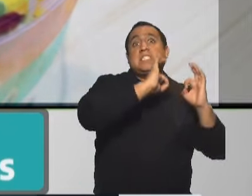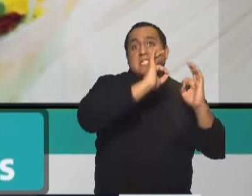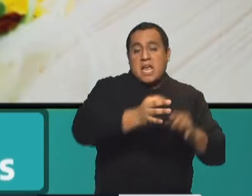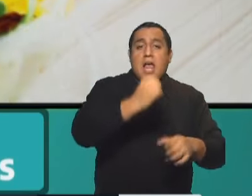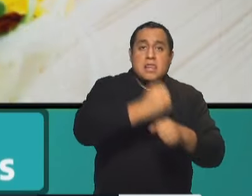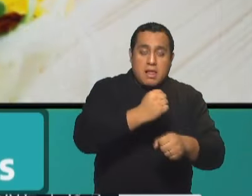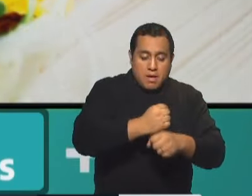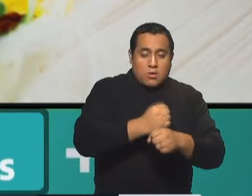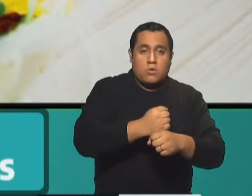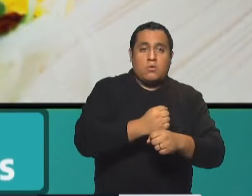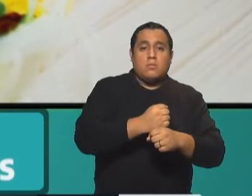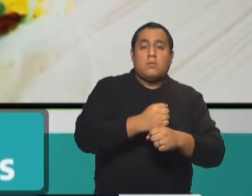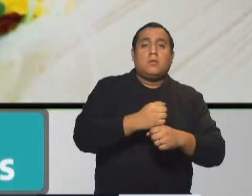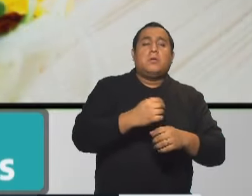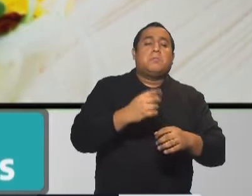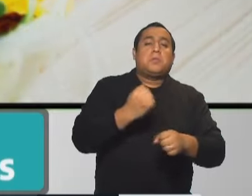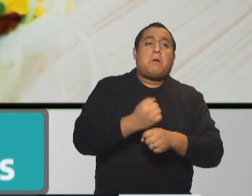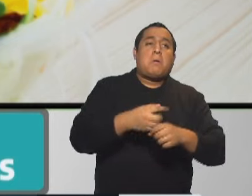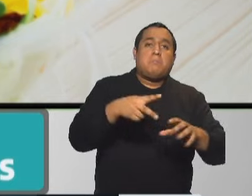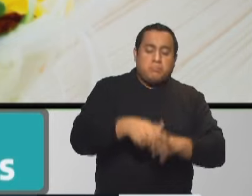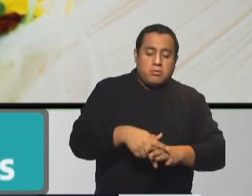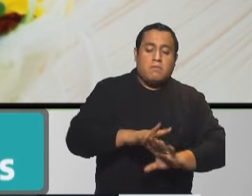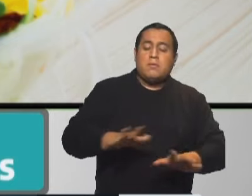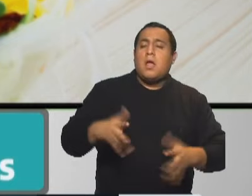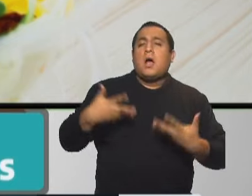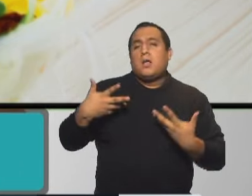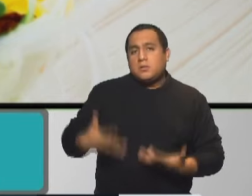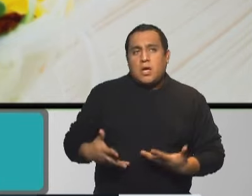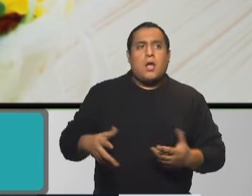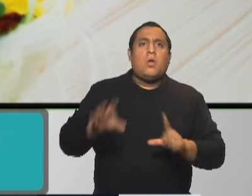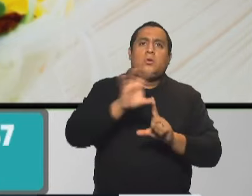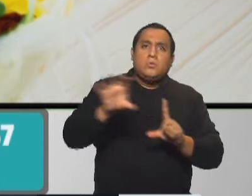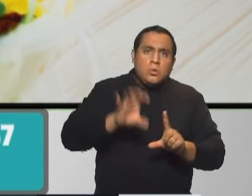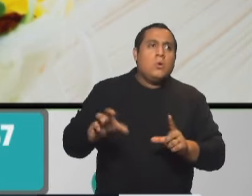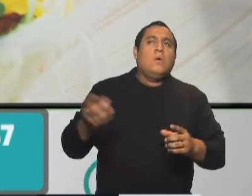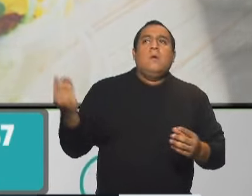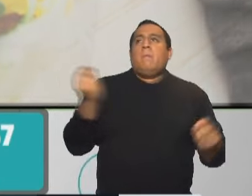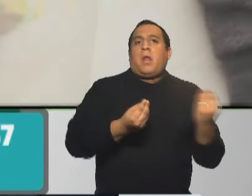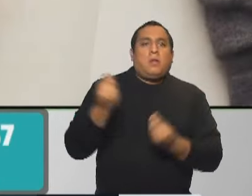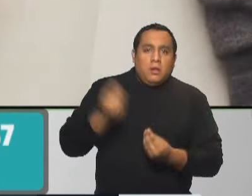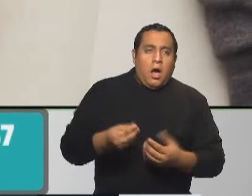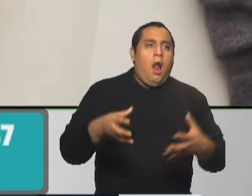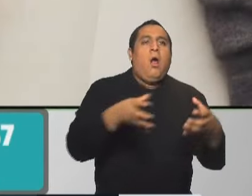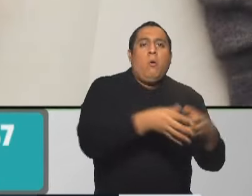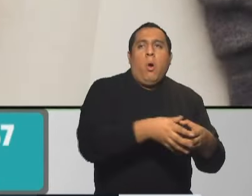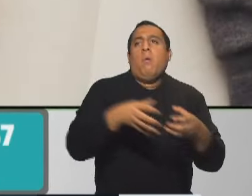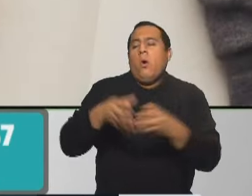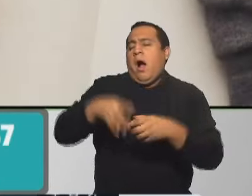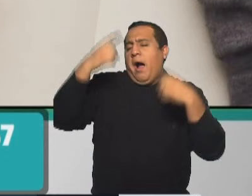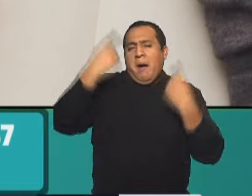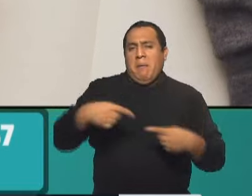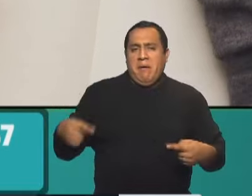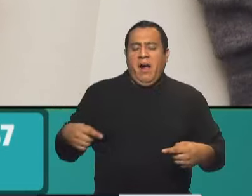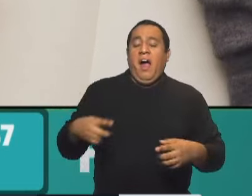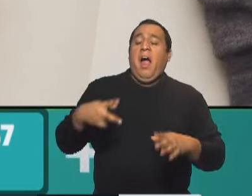corta porque está cansada, agobiada, que el zoom, lo presencial, que la burbuja, ¿no? Corta. Y lo que hay arriba